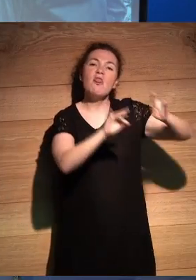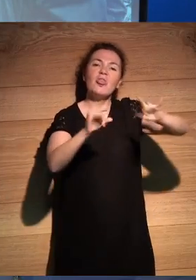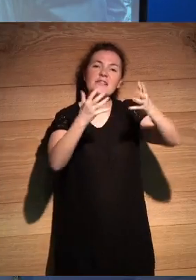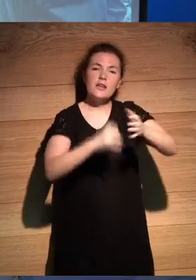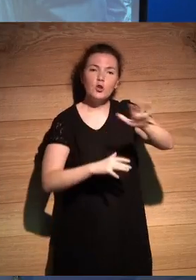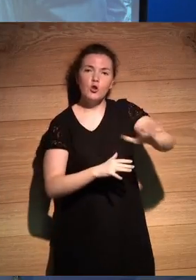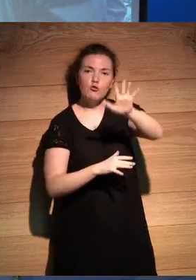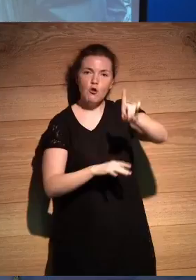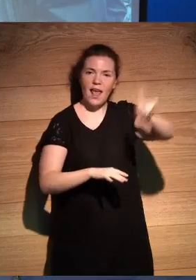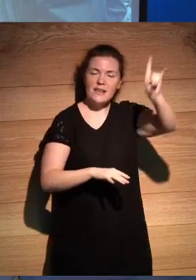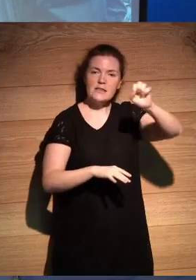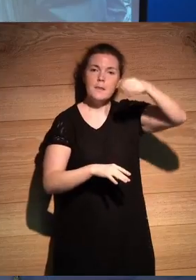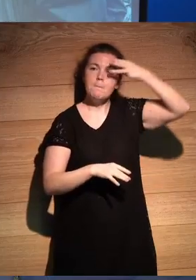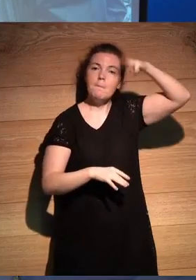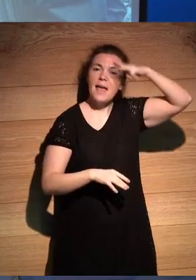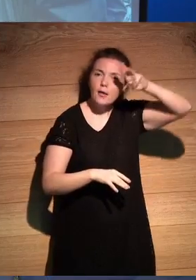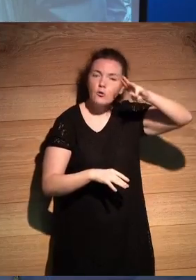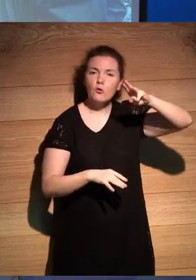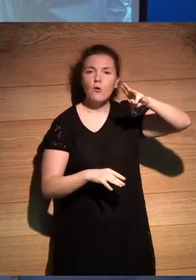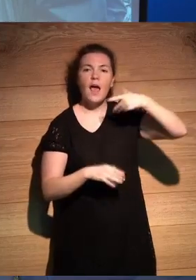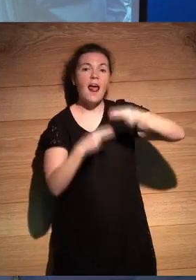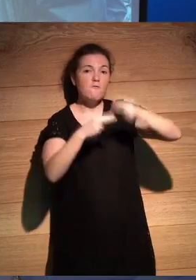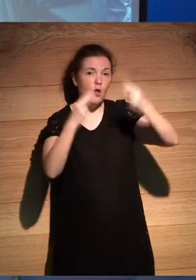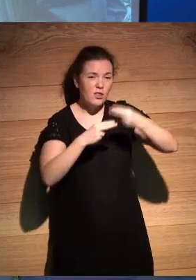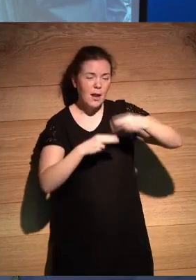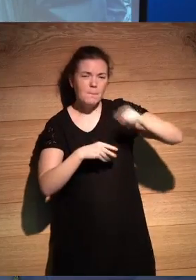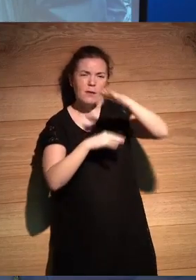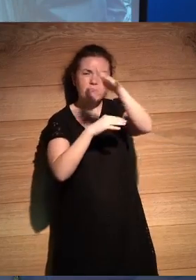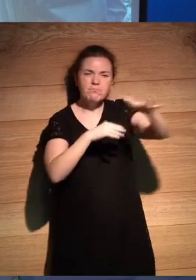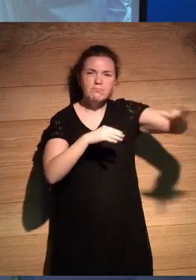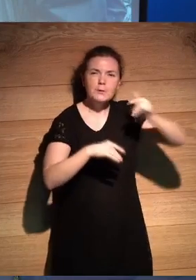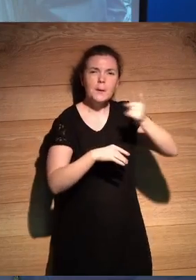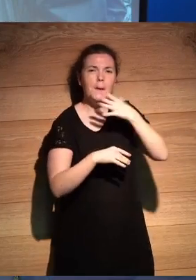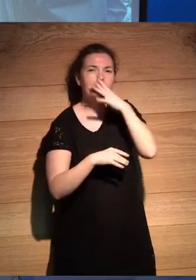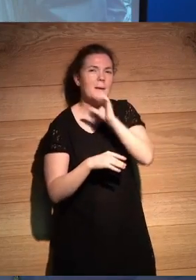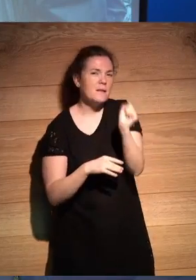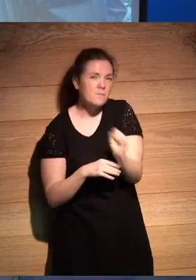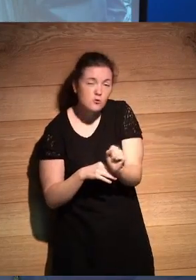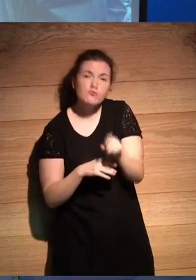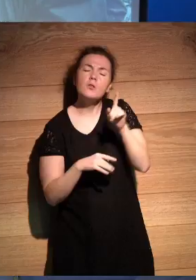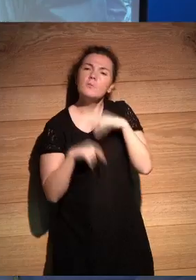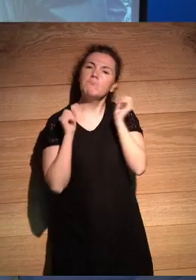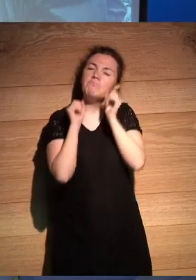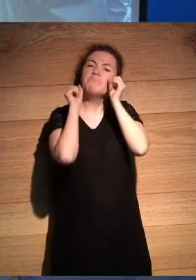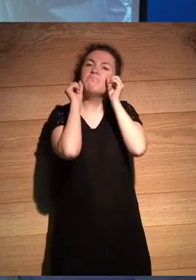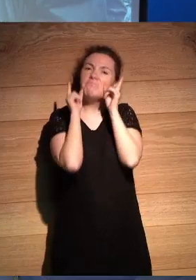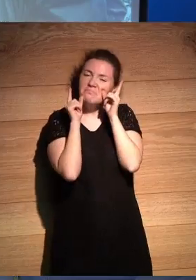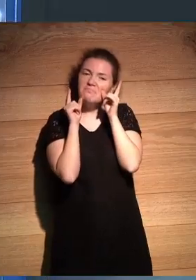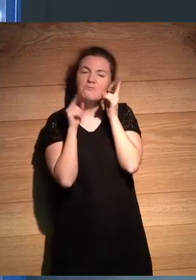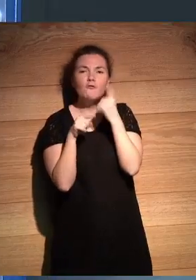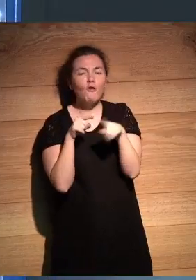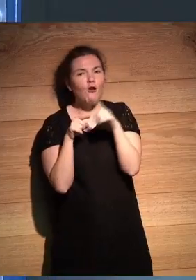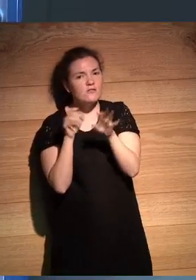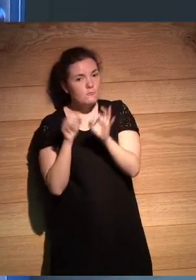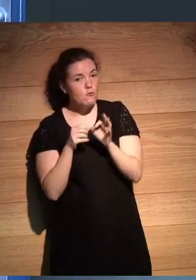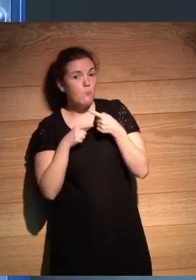México, a los desiertos de la frontera, a ese paisaje literario maravilloso que también habíamos descubierto, pues cosas que seguro